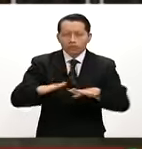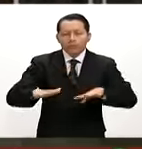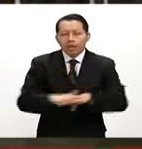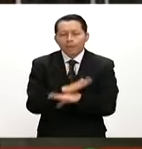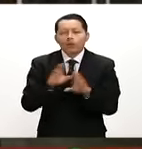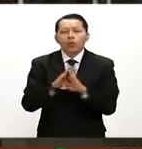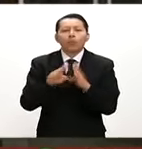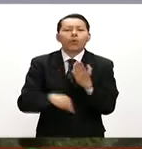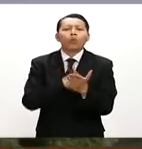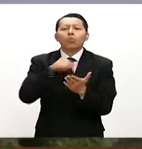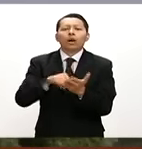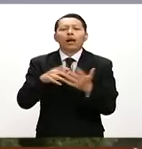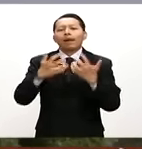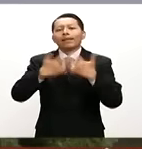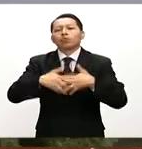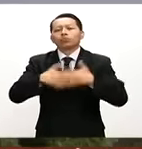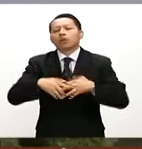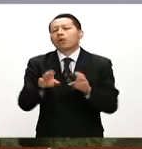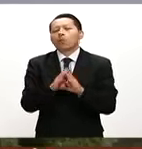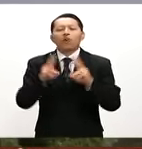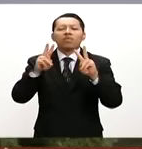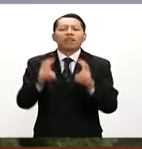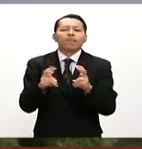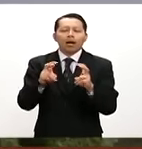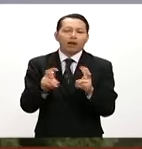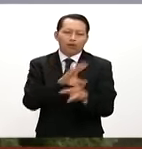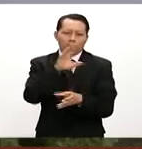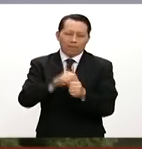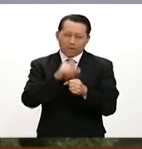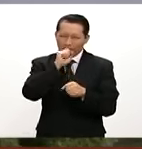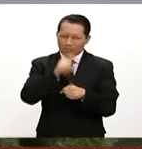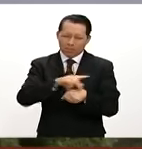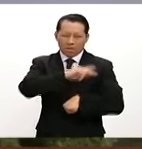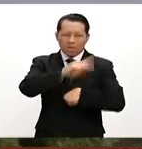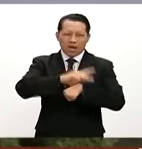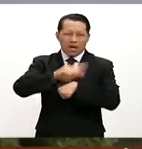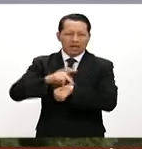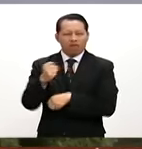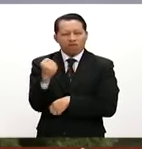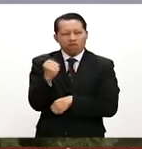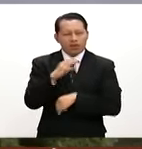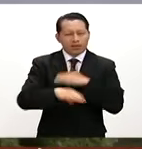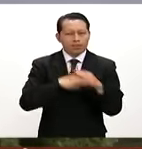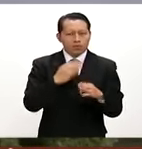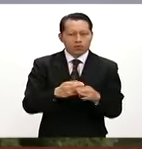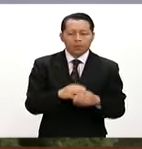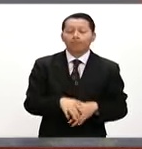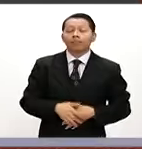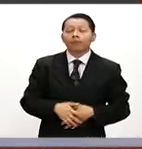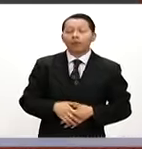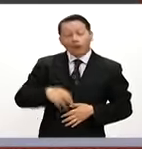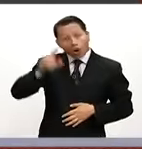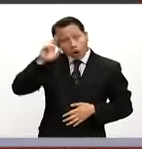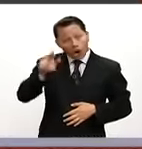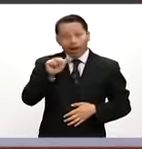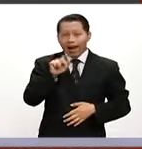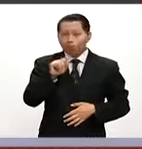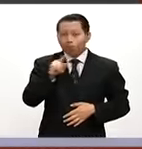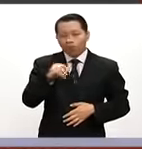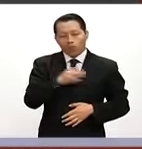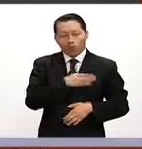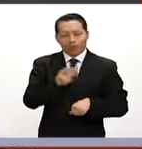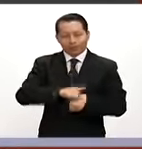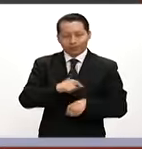industrial en términos de las dos principales potencias del mundo. Hola Adolfo, muy buenos días, me da muchísimo gusto saludarte.